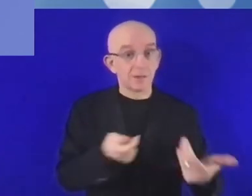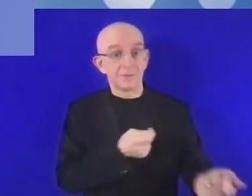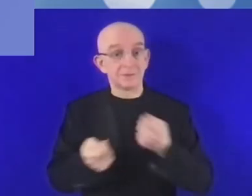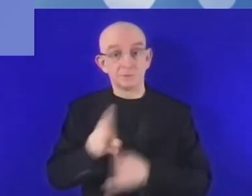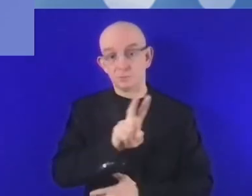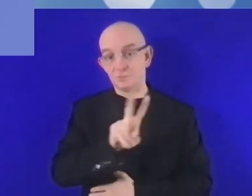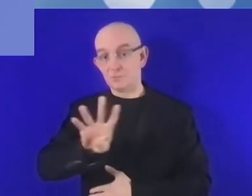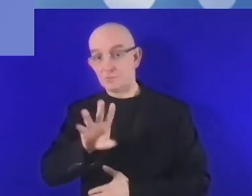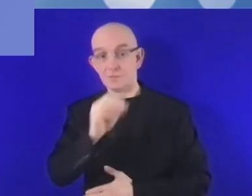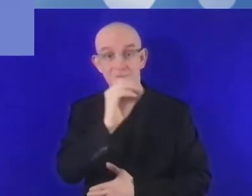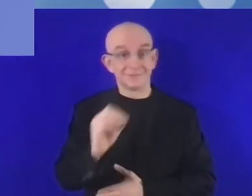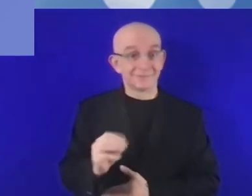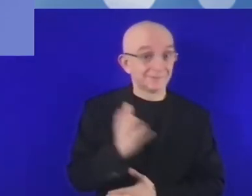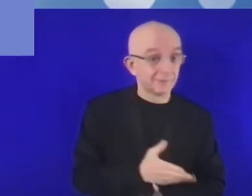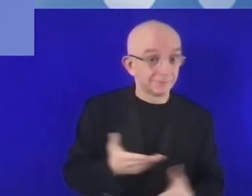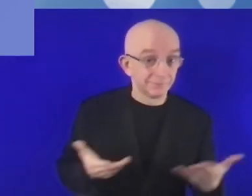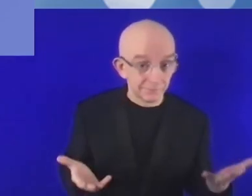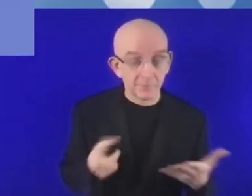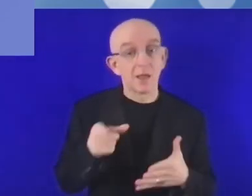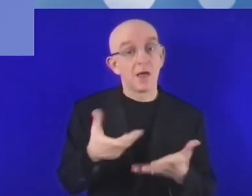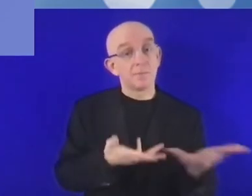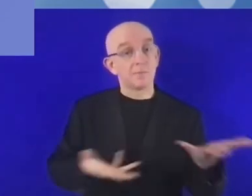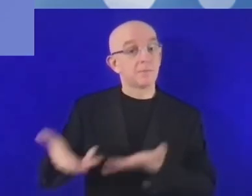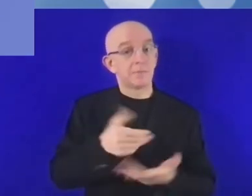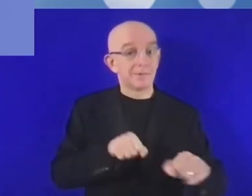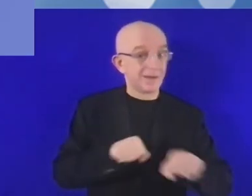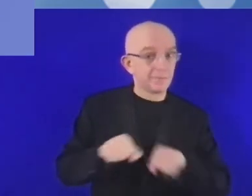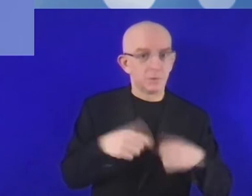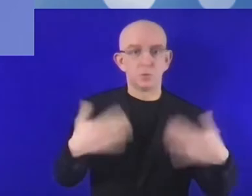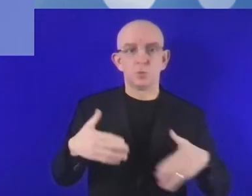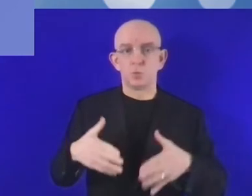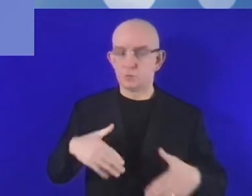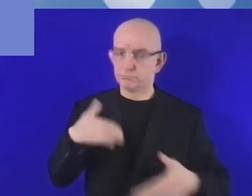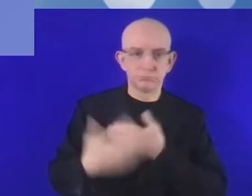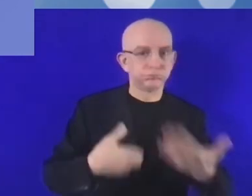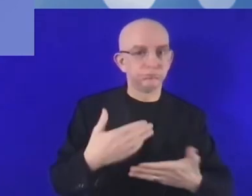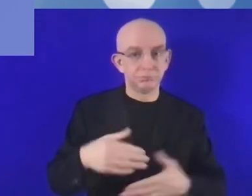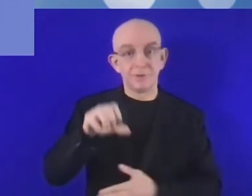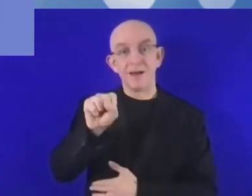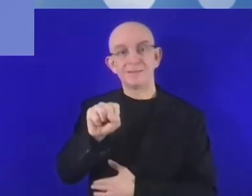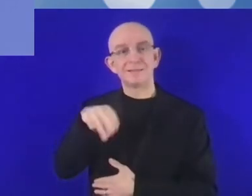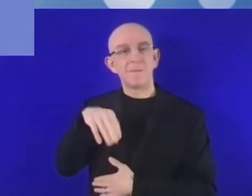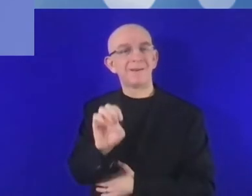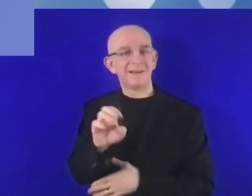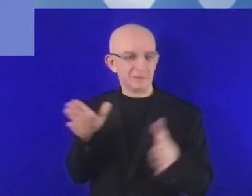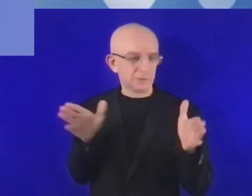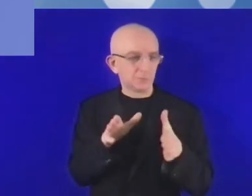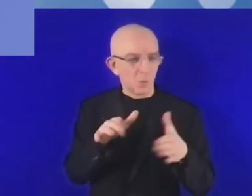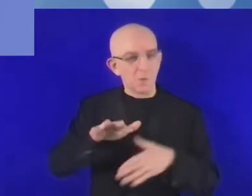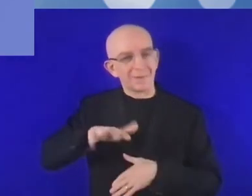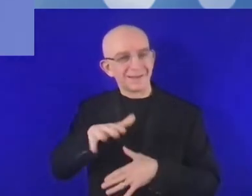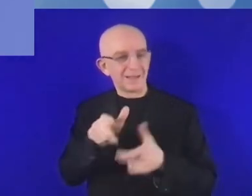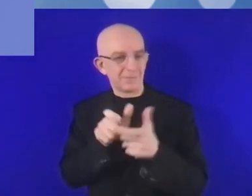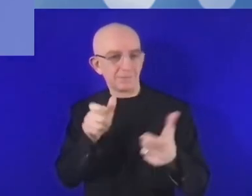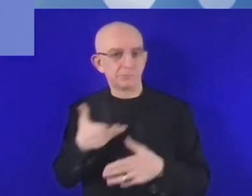Me gustaría comenzar por una pregunta bastante abierta que dirijo a todos nuestros panelistas. Según su